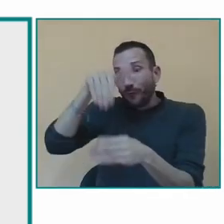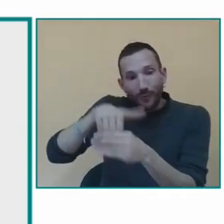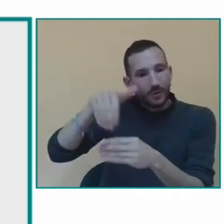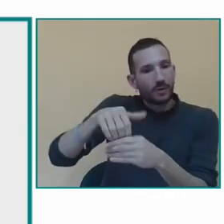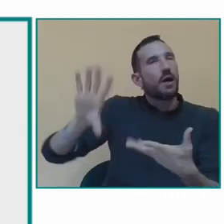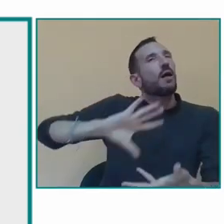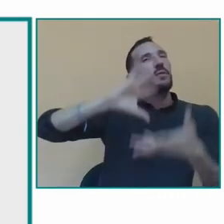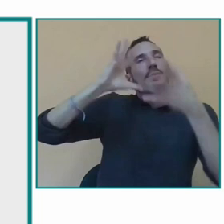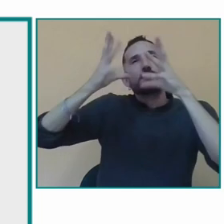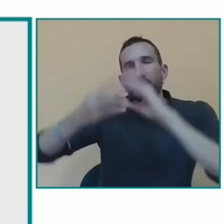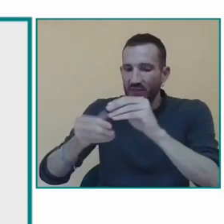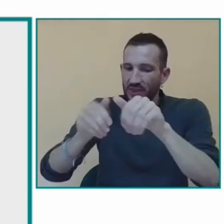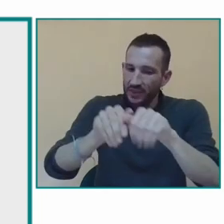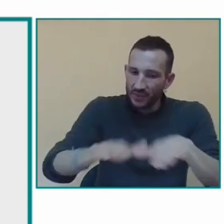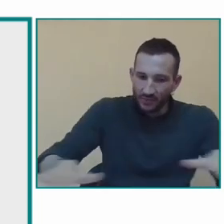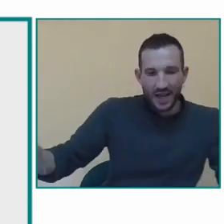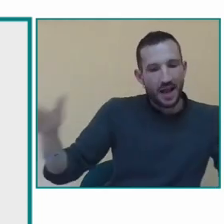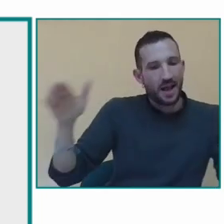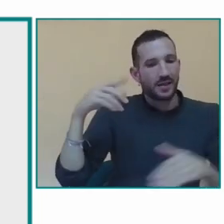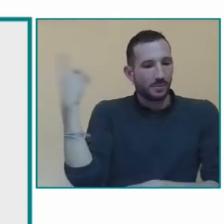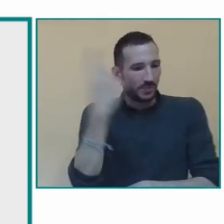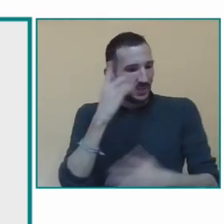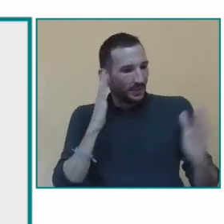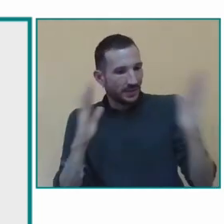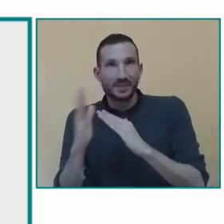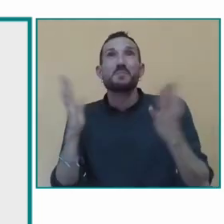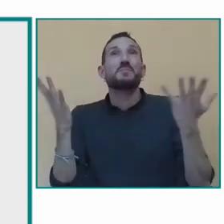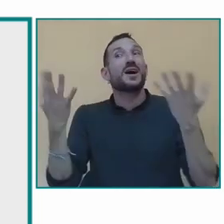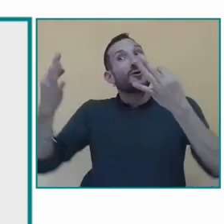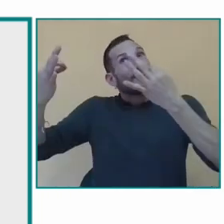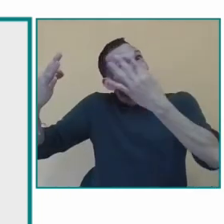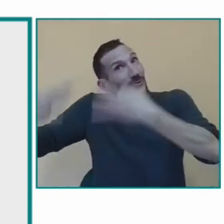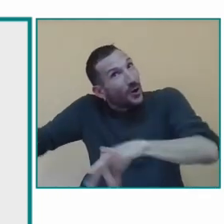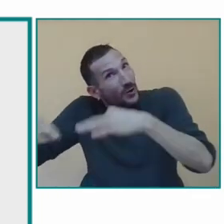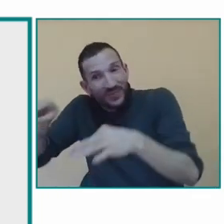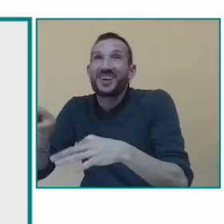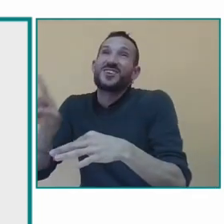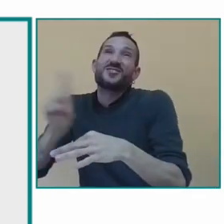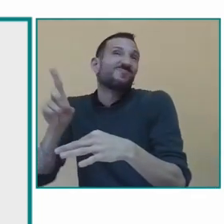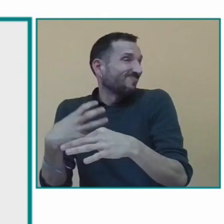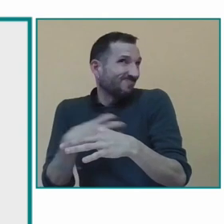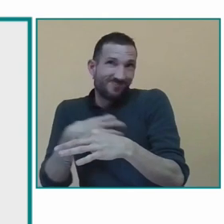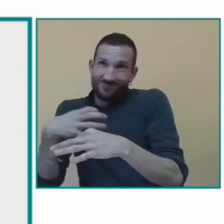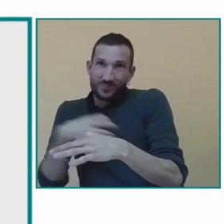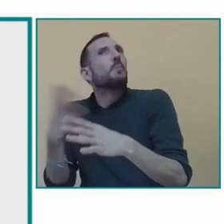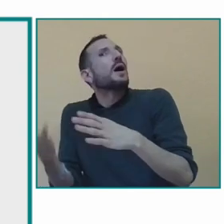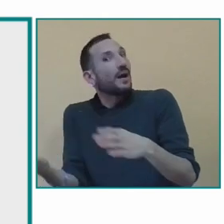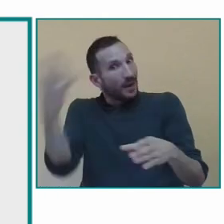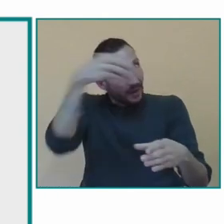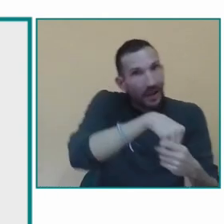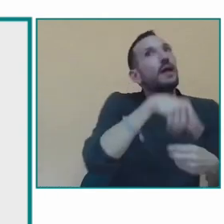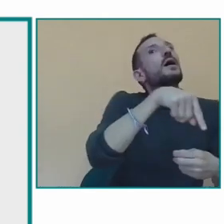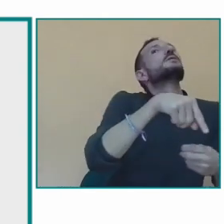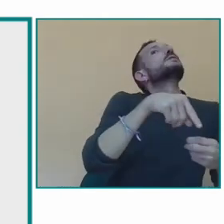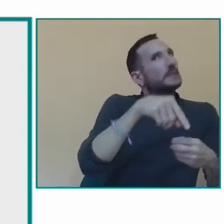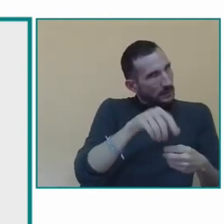apoyo tanto en el aprendizaje de la lengua de signos como también apoyo pues en otras áreas curriculares apoyando